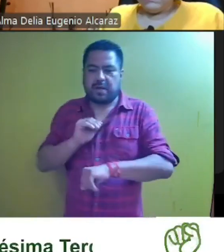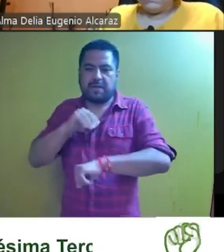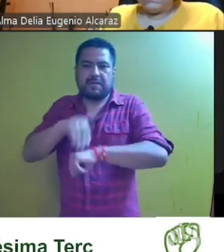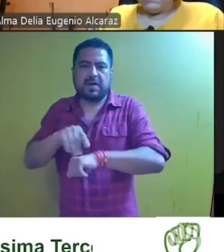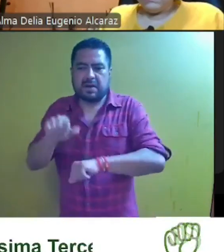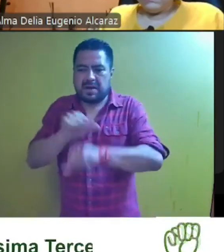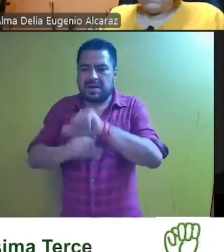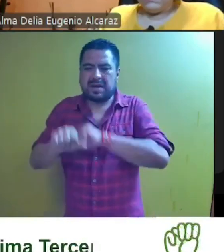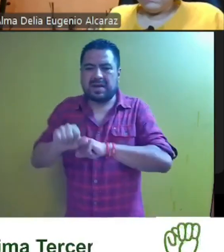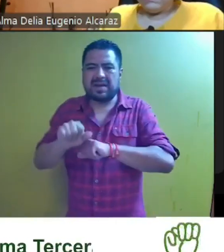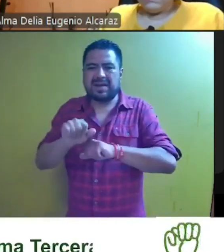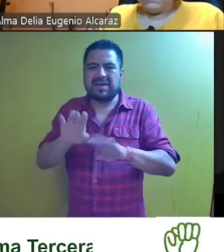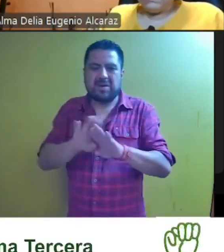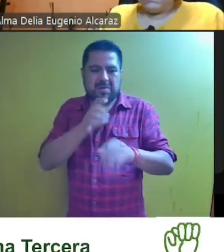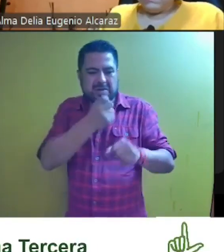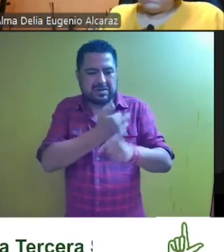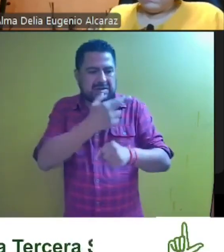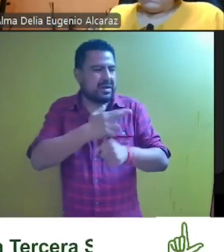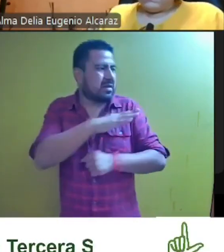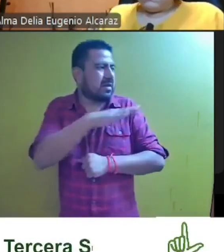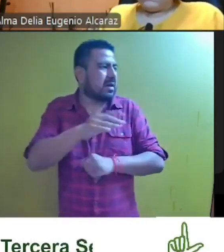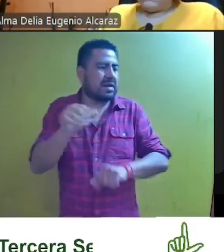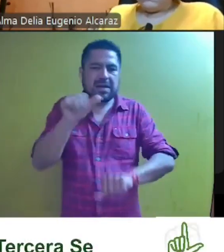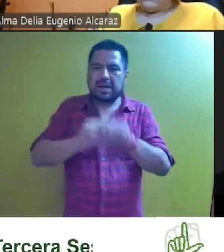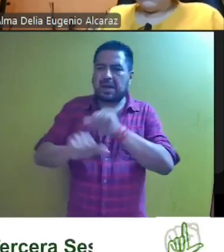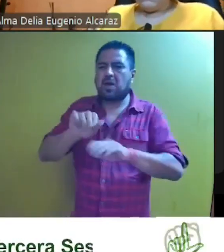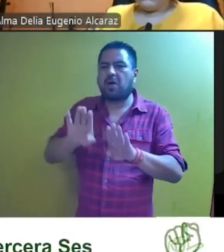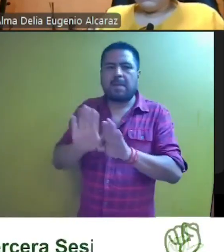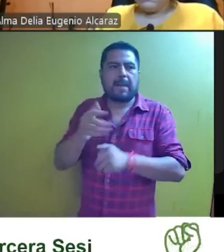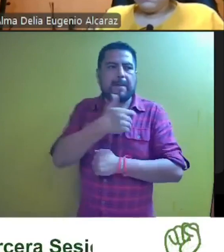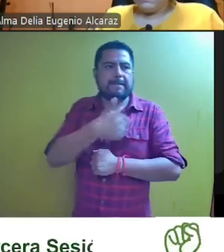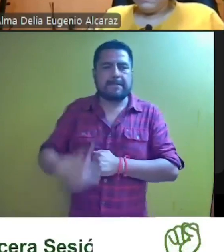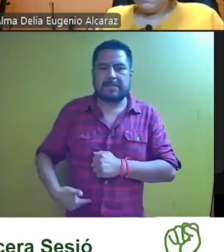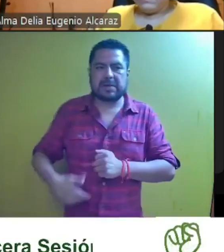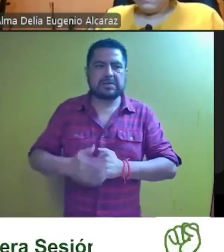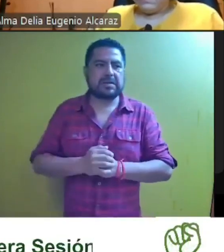encontrarse actualmente como secretaria general en funciones de presidenta